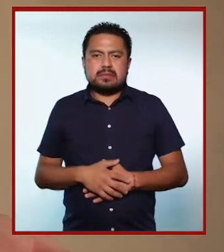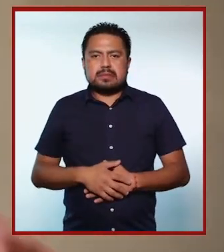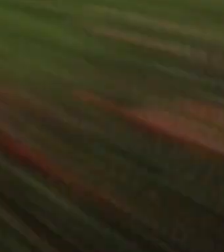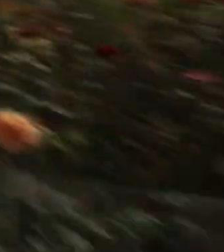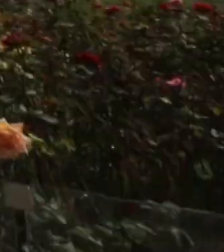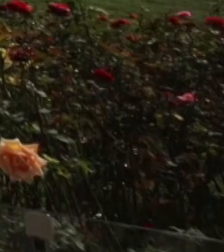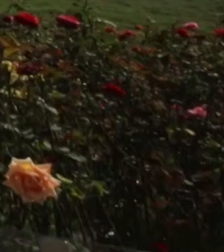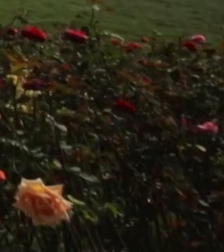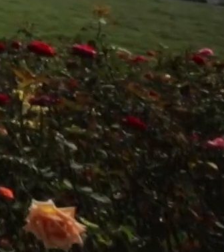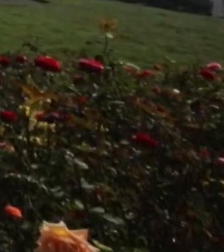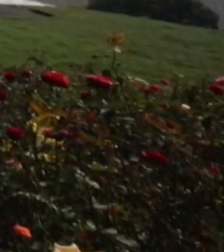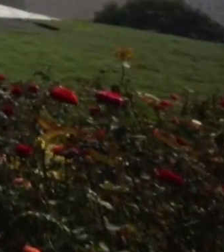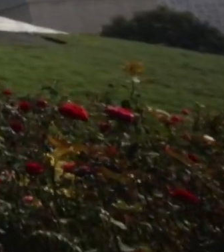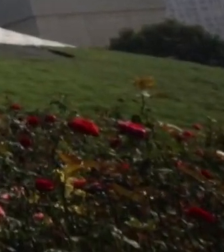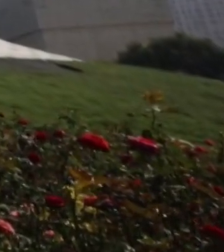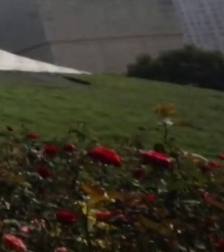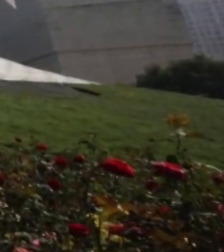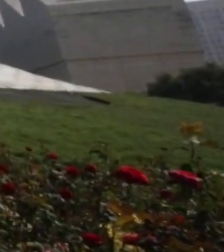influido.